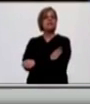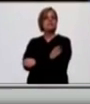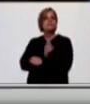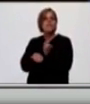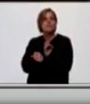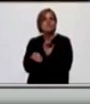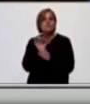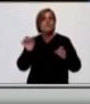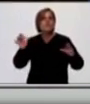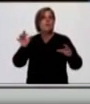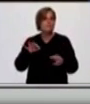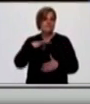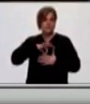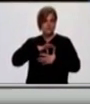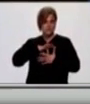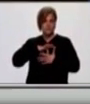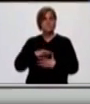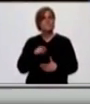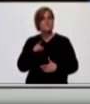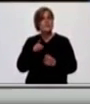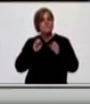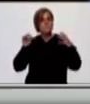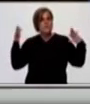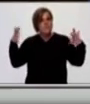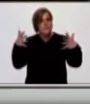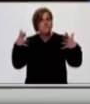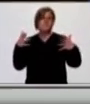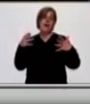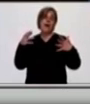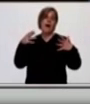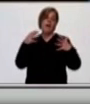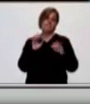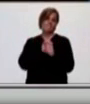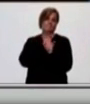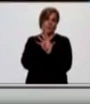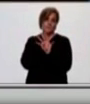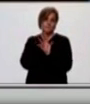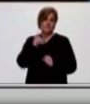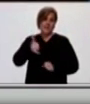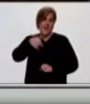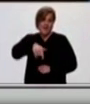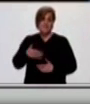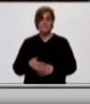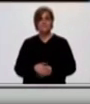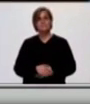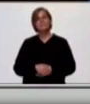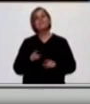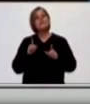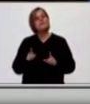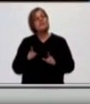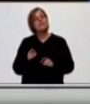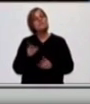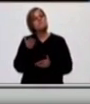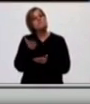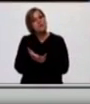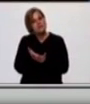diseminación, de la difusión de este virus, que es una pandemia, que es el COVID-19 y que hoy está entre nosotros. También queremos apelar a